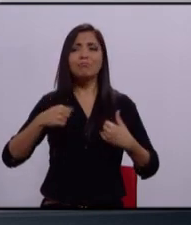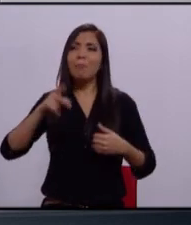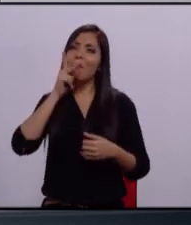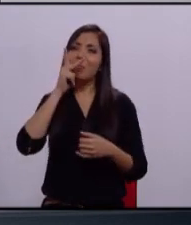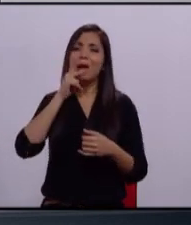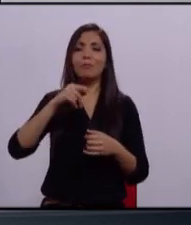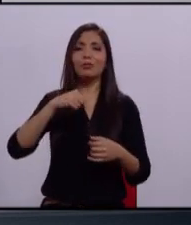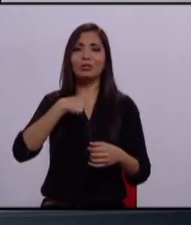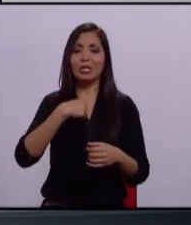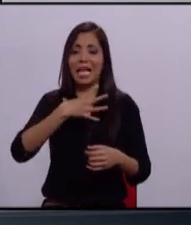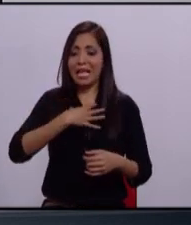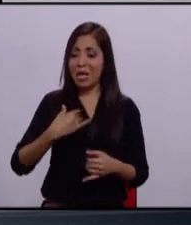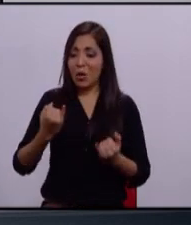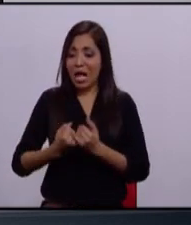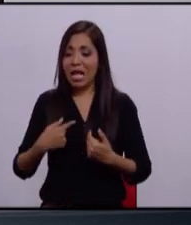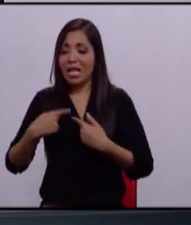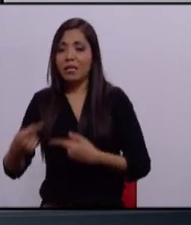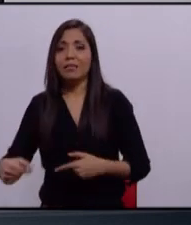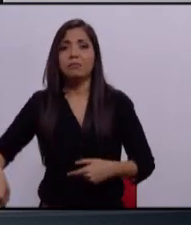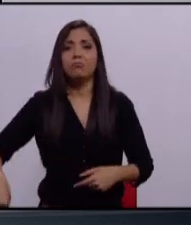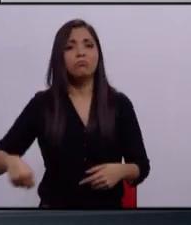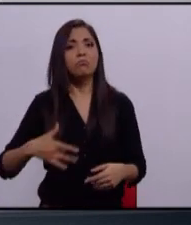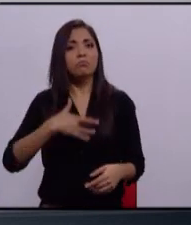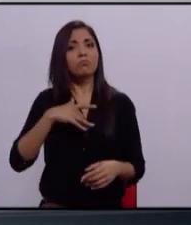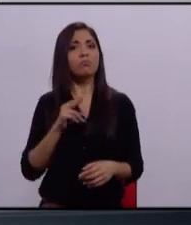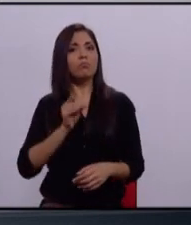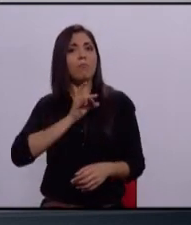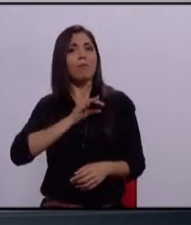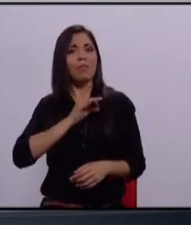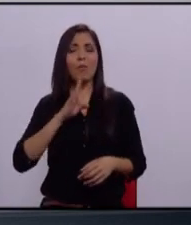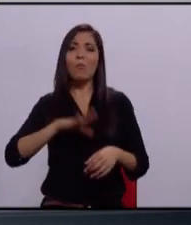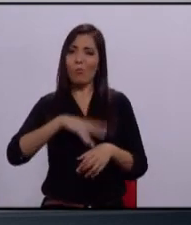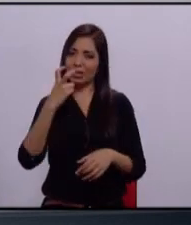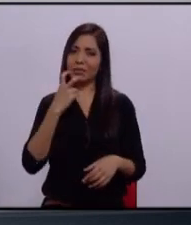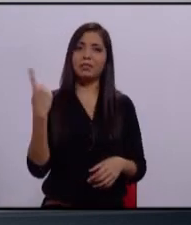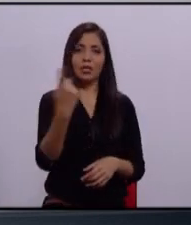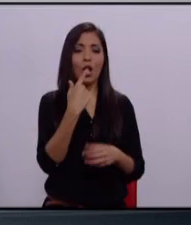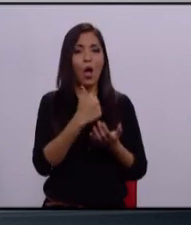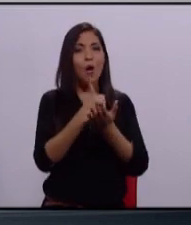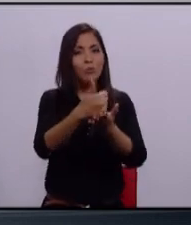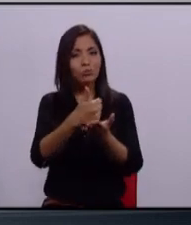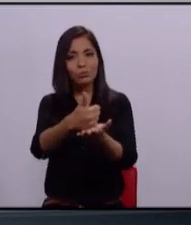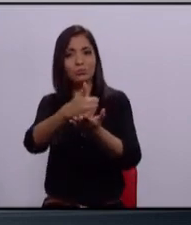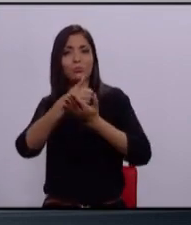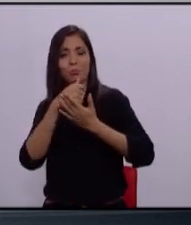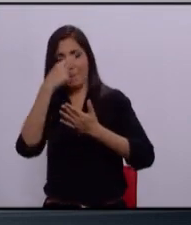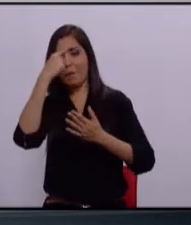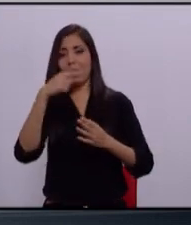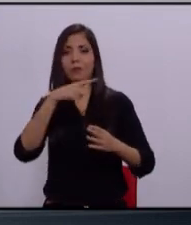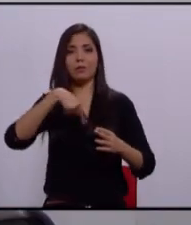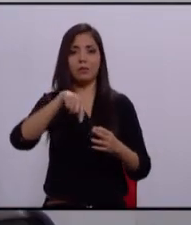hacerlo eso conmigo. Salgo con miedo. Tenemos que trabajar todos. Ayudémonos como ciudadanos. Gracias.